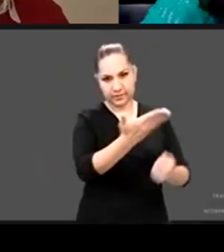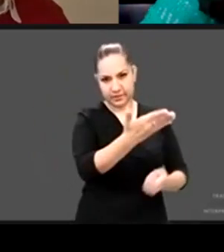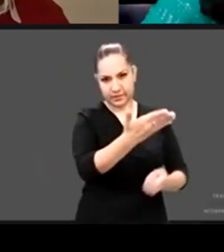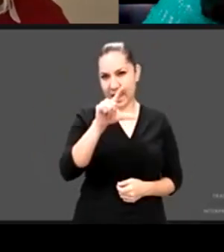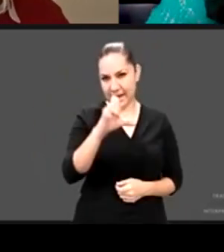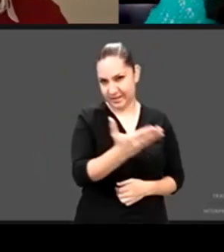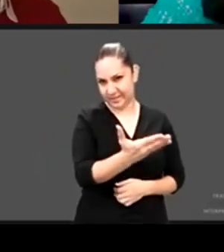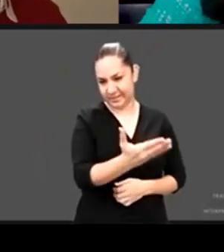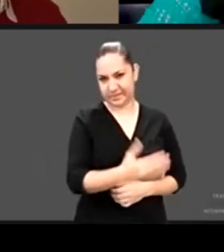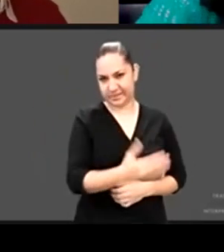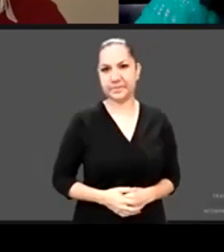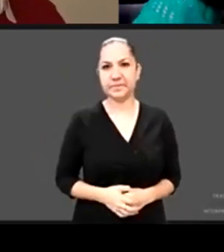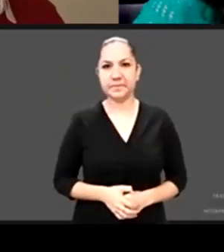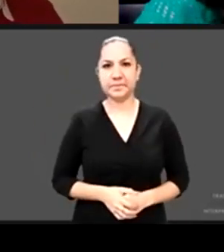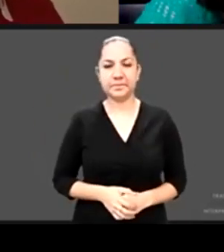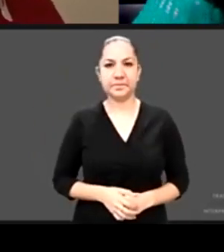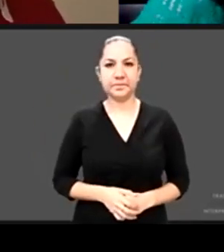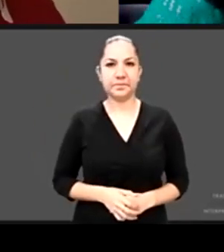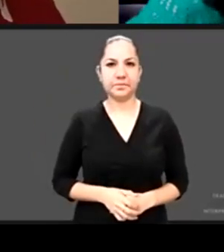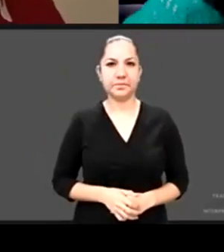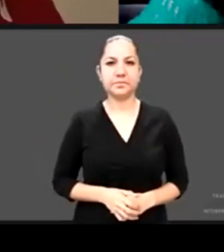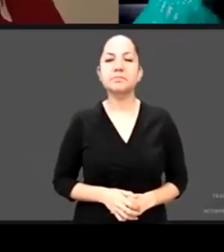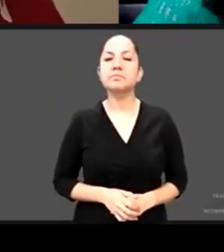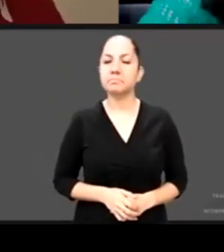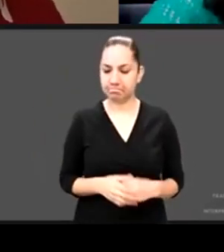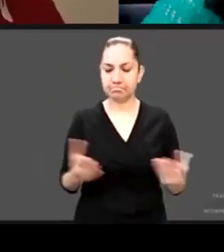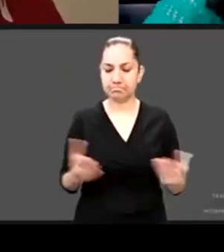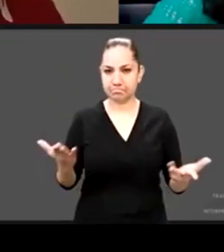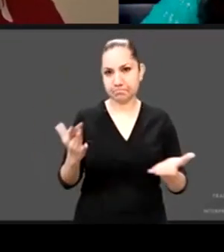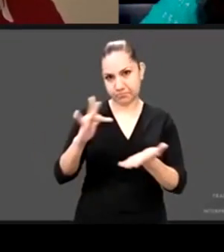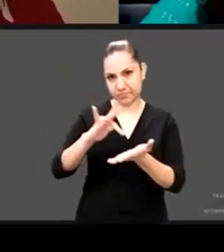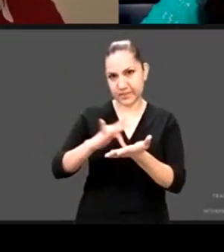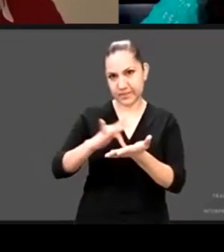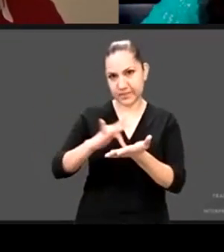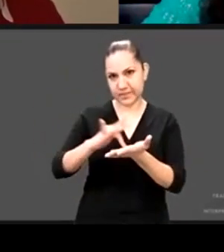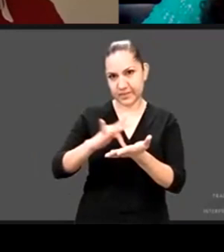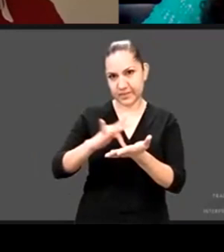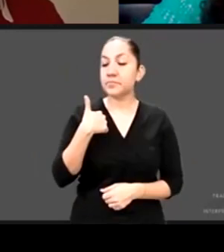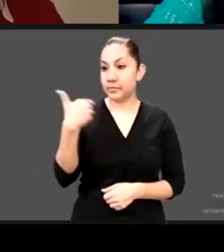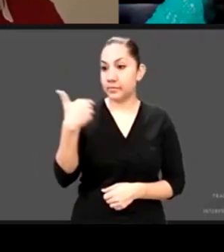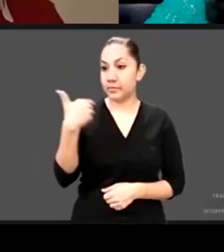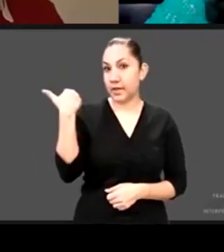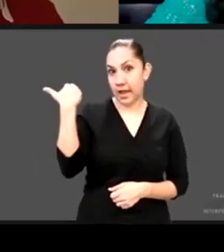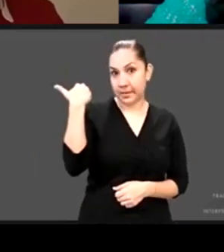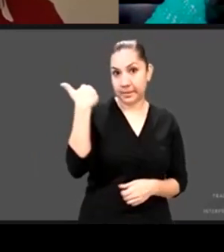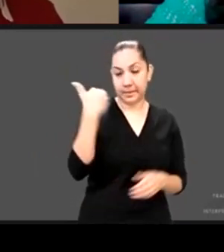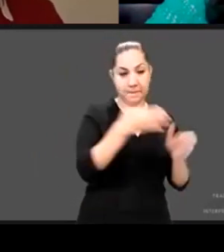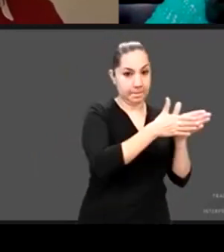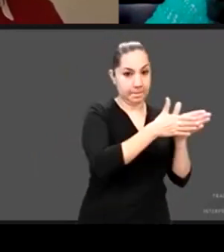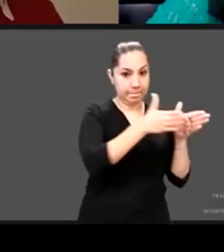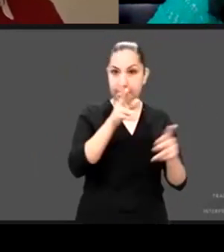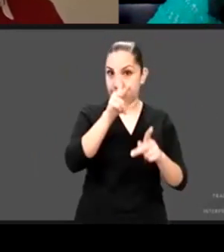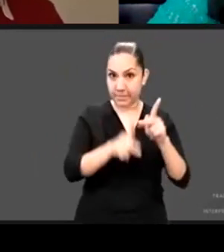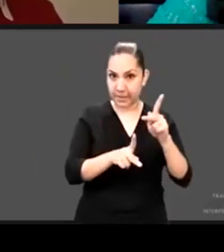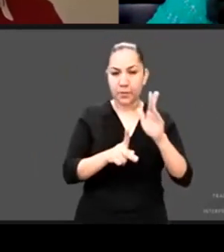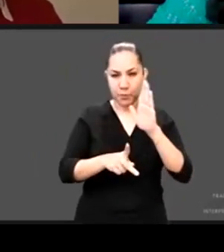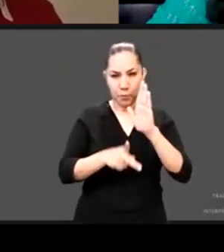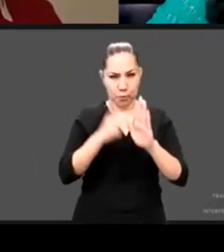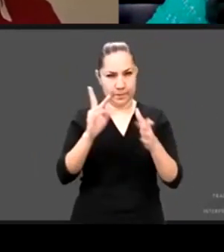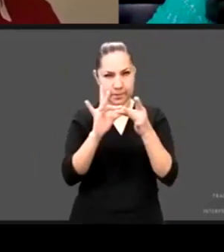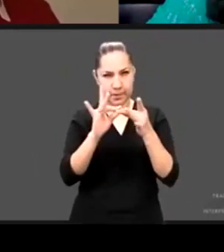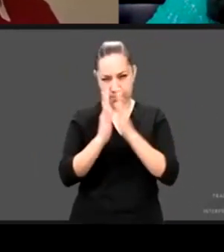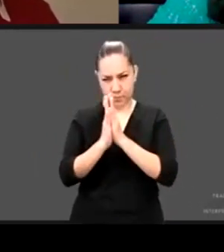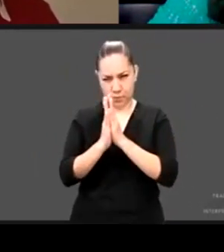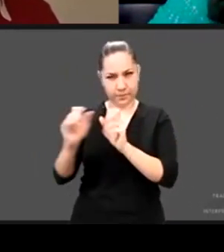muchas gracias bueno entonces si me permiten retomo donde lo dejé si me hacen favor de poner la presentación